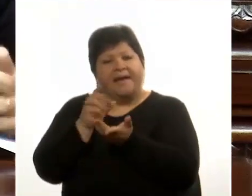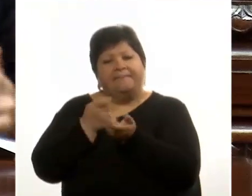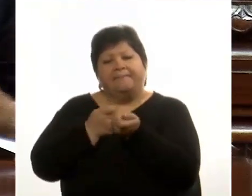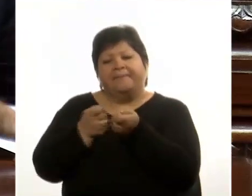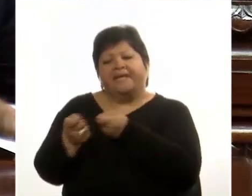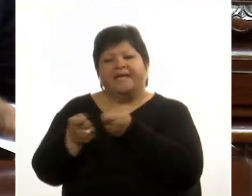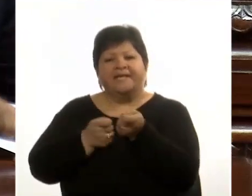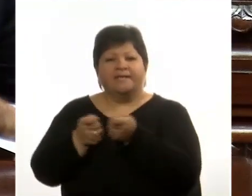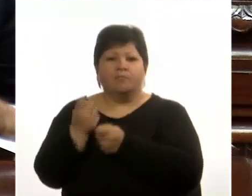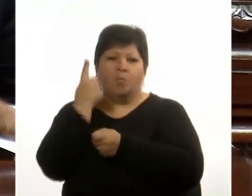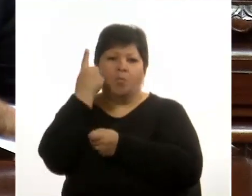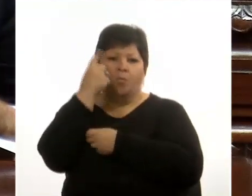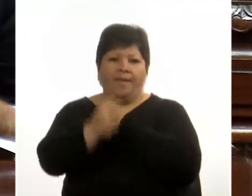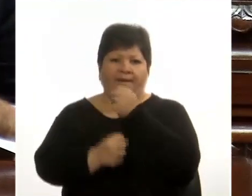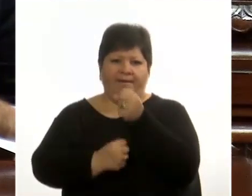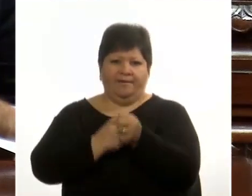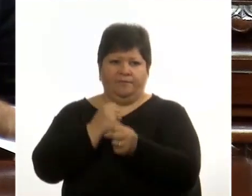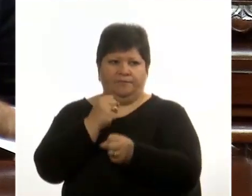un año.